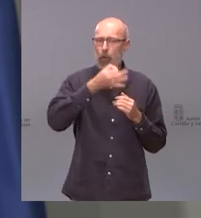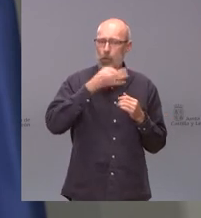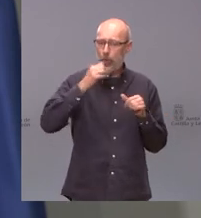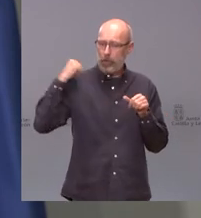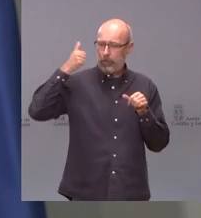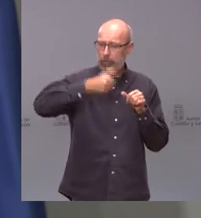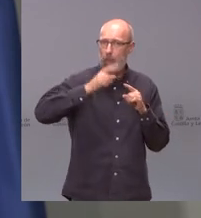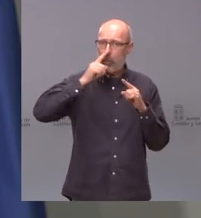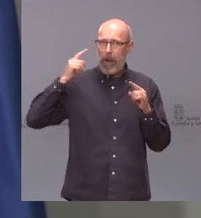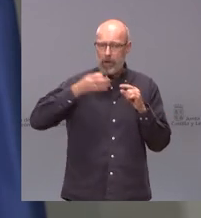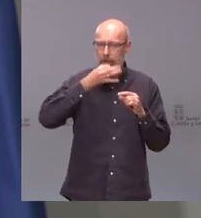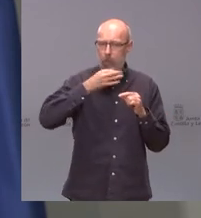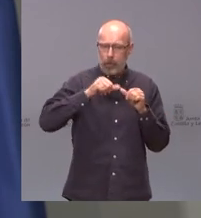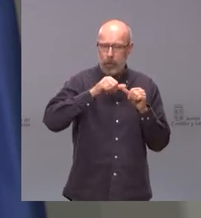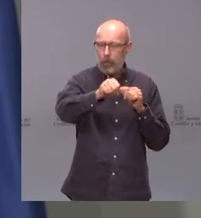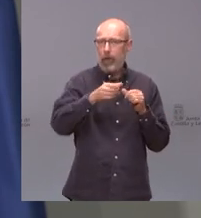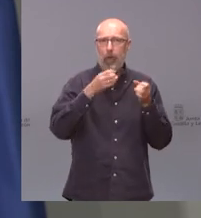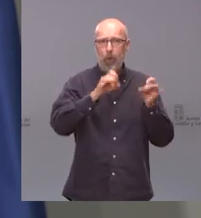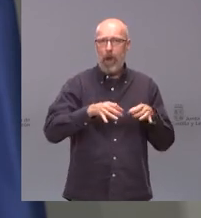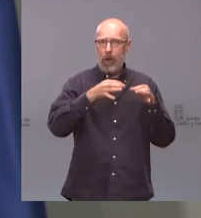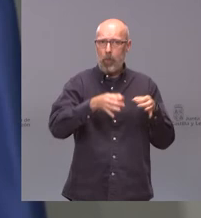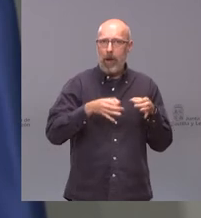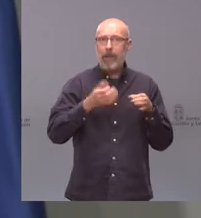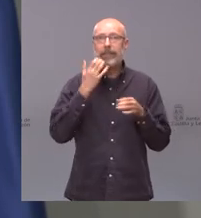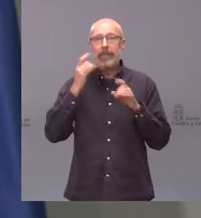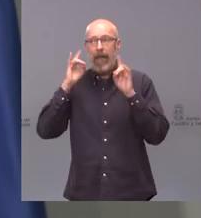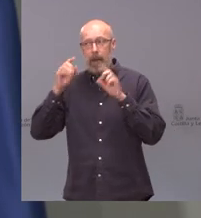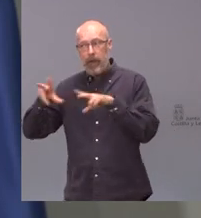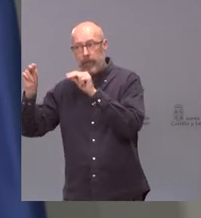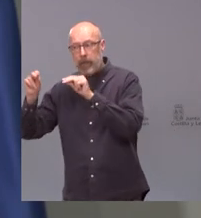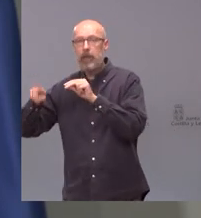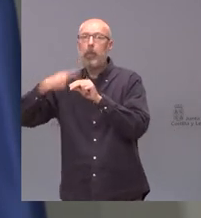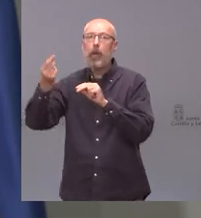un año ¿y qué haremos cuando estemos sin norma? pues trabajar con la norma que tengamos ¿qué vamos a hacer?